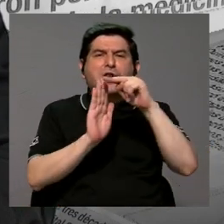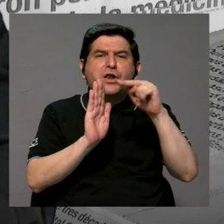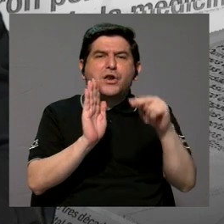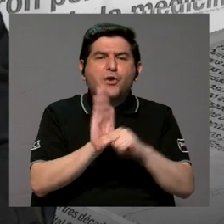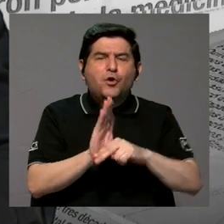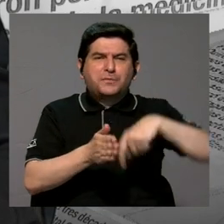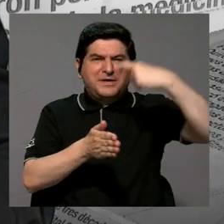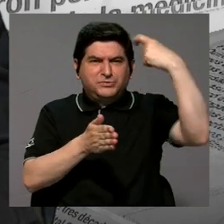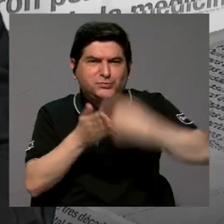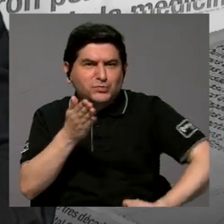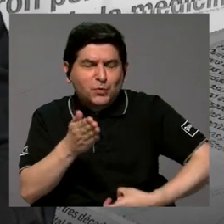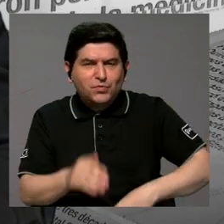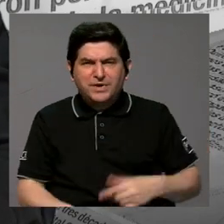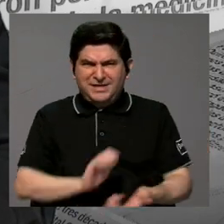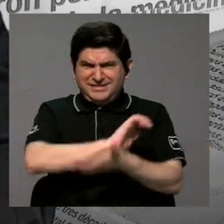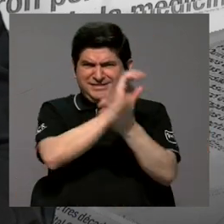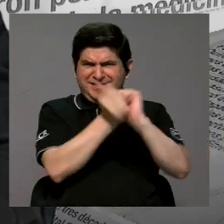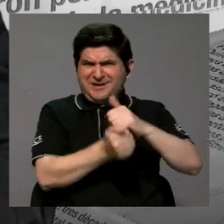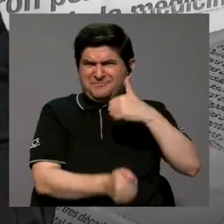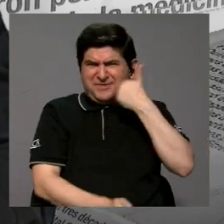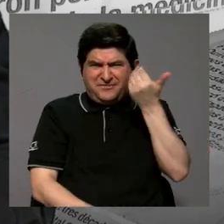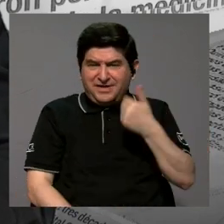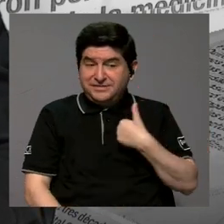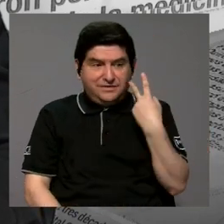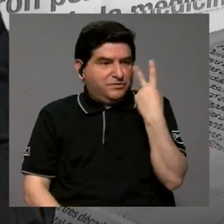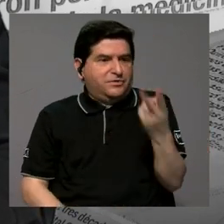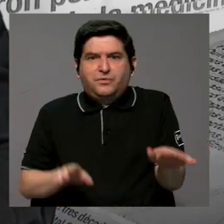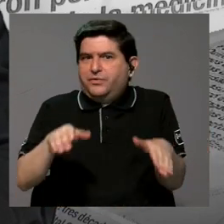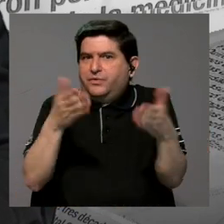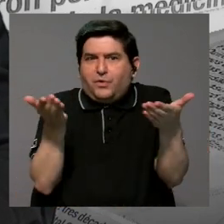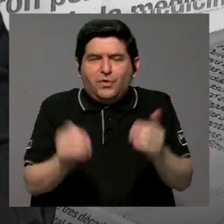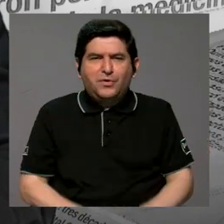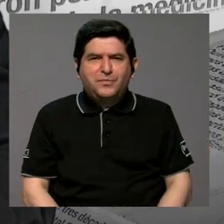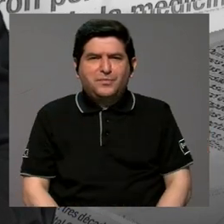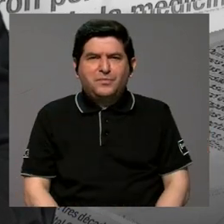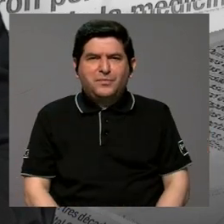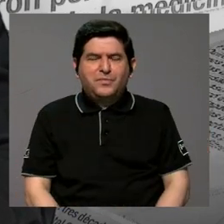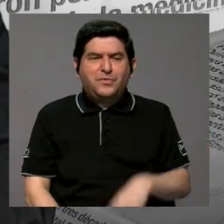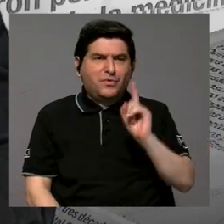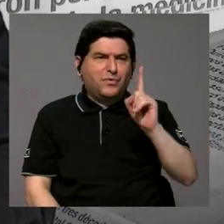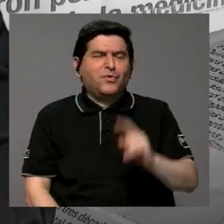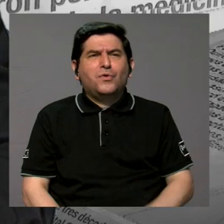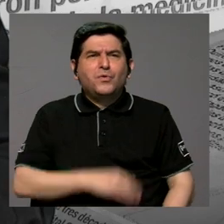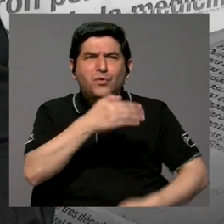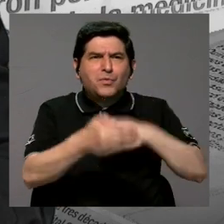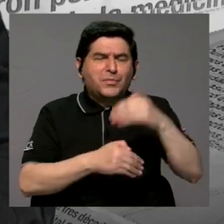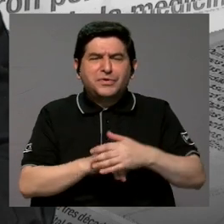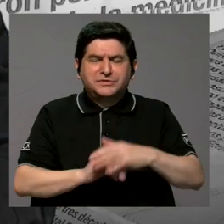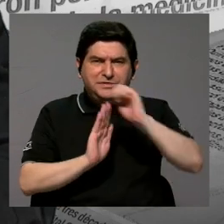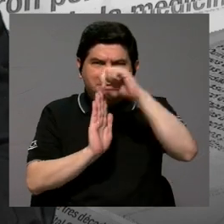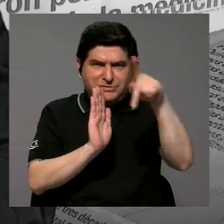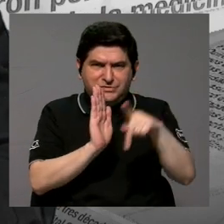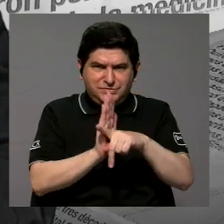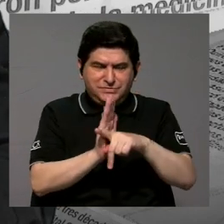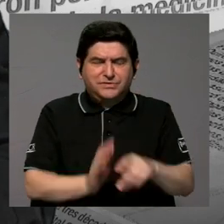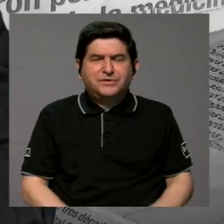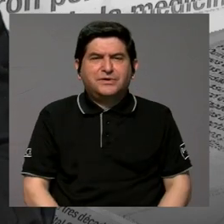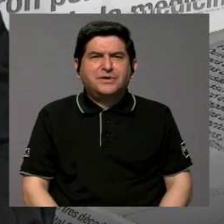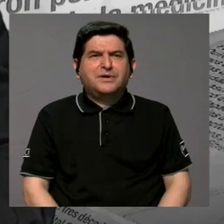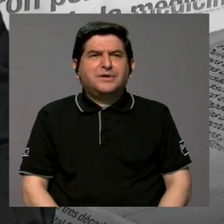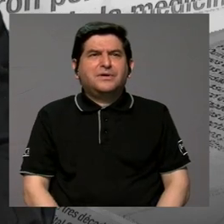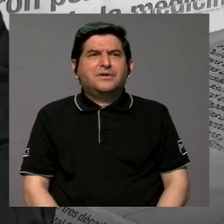social no veo cómo se pudieran cambiar tan fácilmente con un constituyente derivado en relación a lo que dijo un